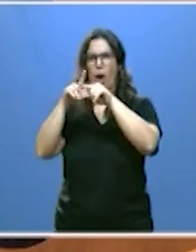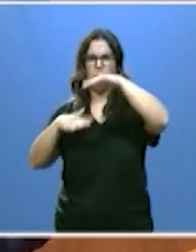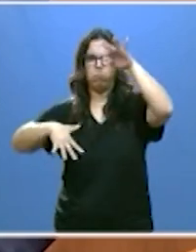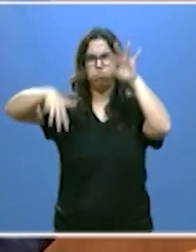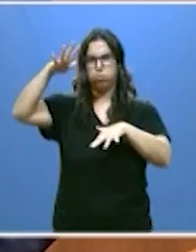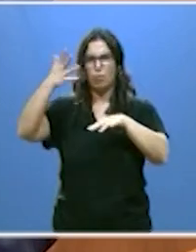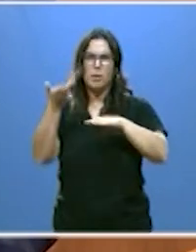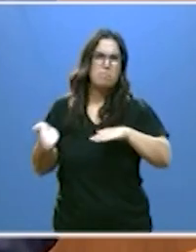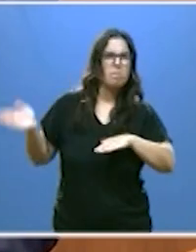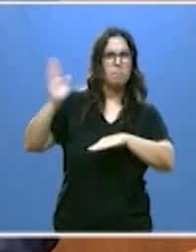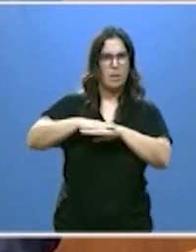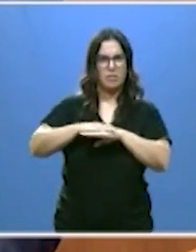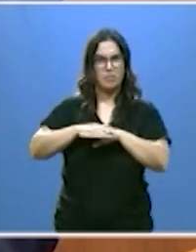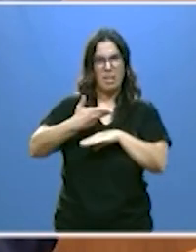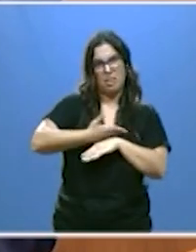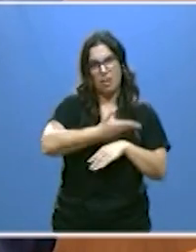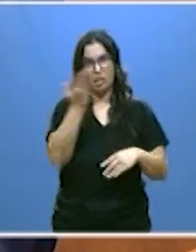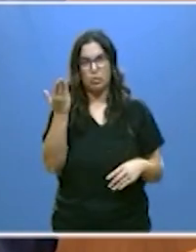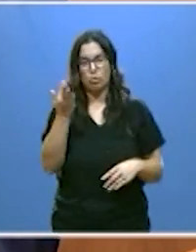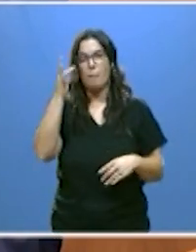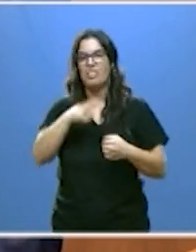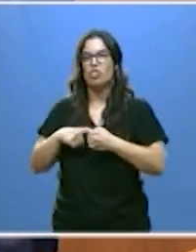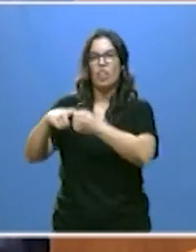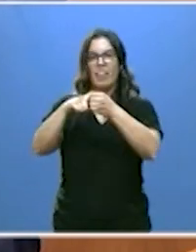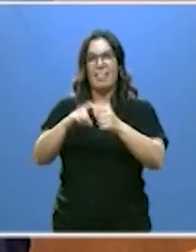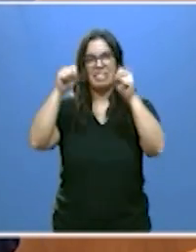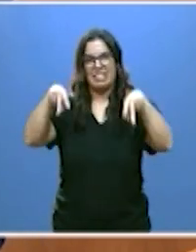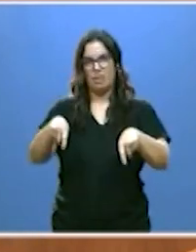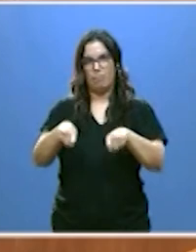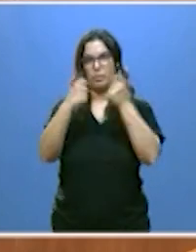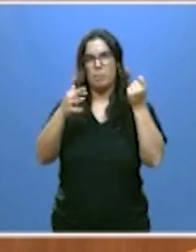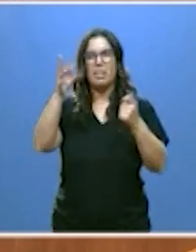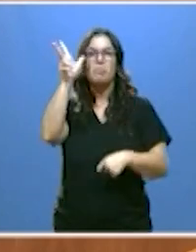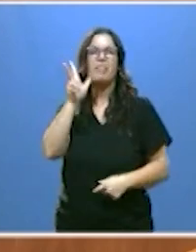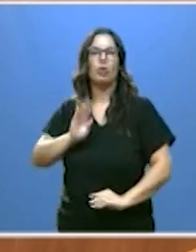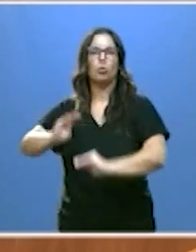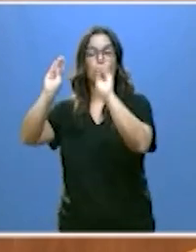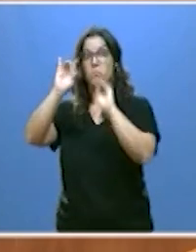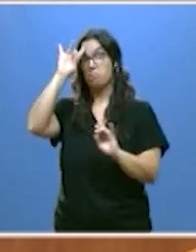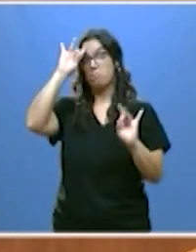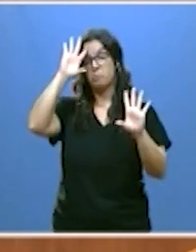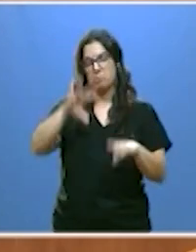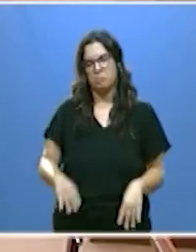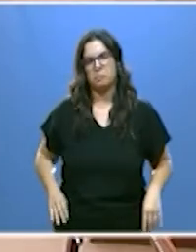superioridad sobre los demás y la insolidaridad y el privilegio sorprendente